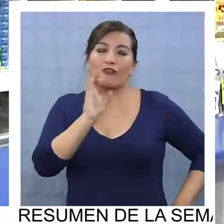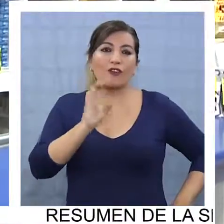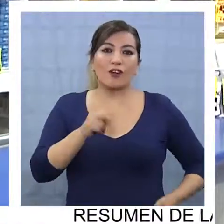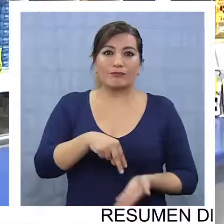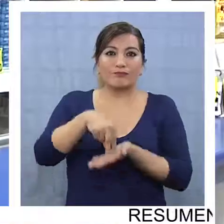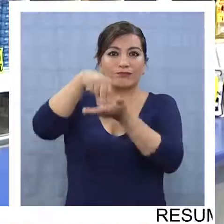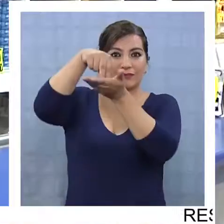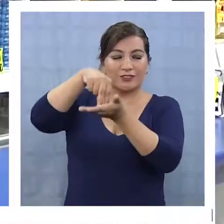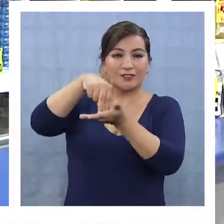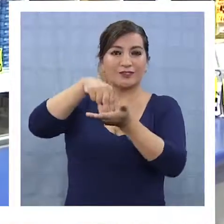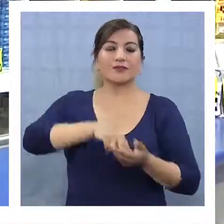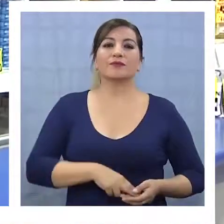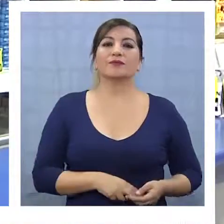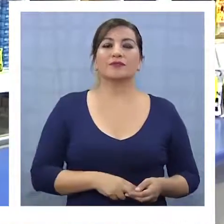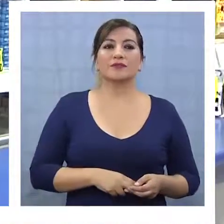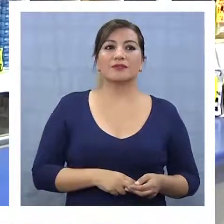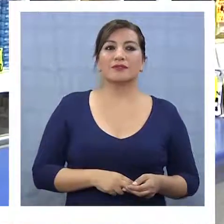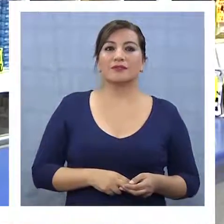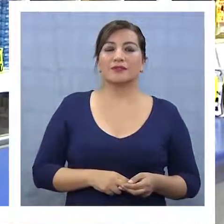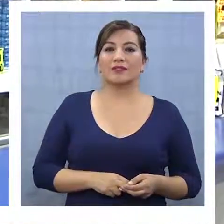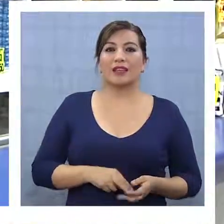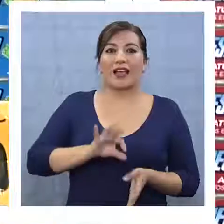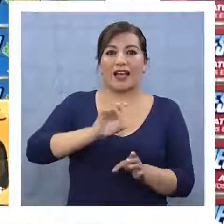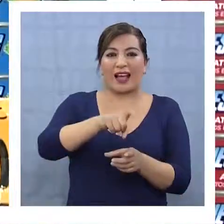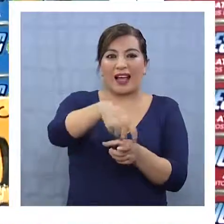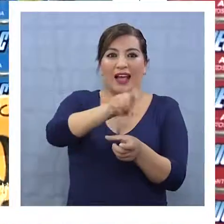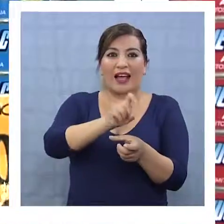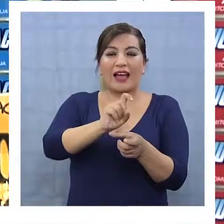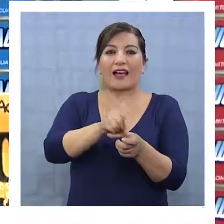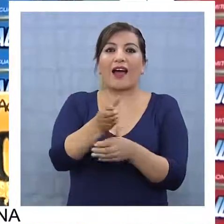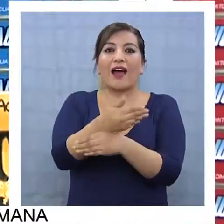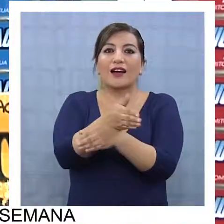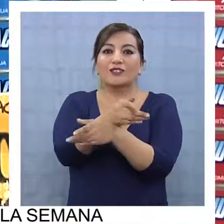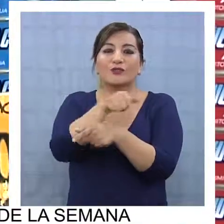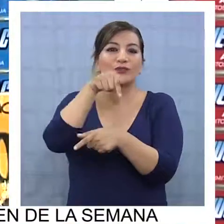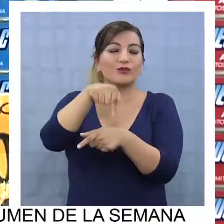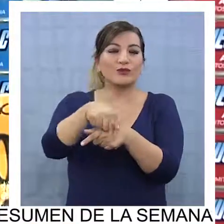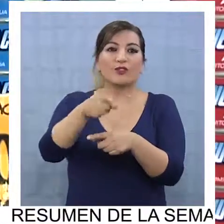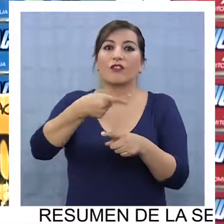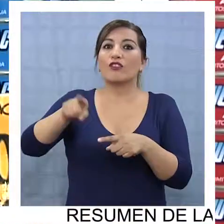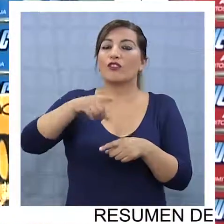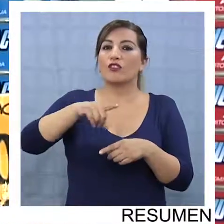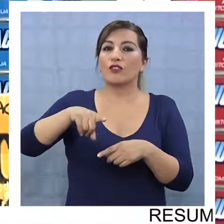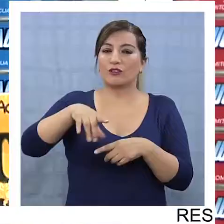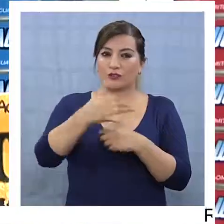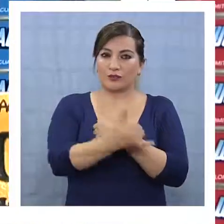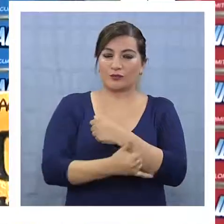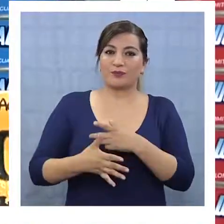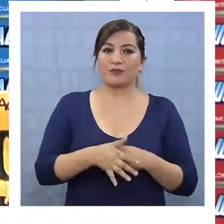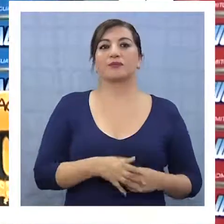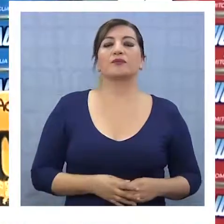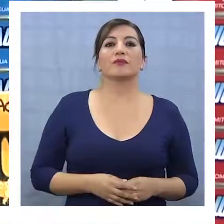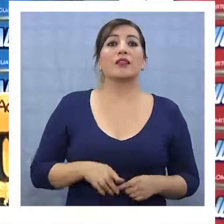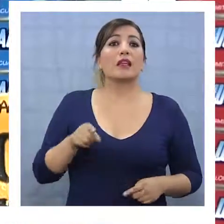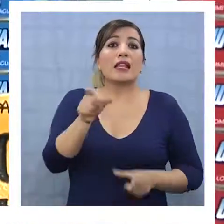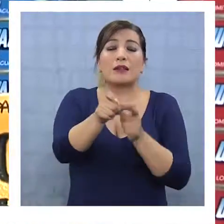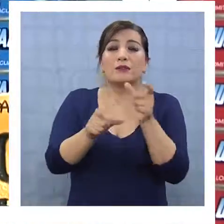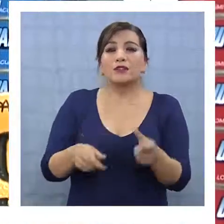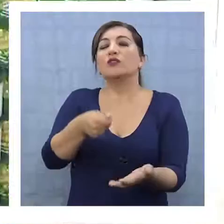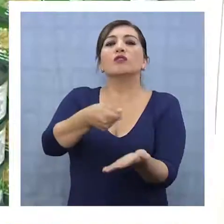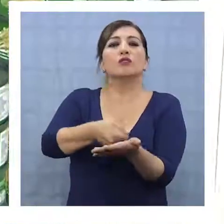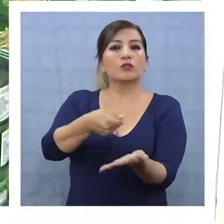más buscados en los módulos de Sofri son las latas de atunes y sardinas importadas desde Tailandia.